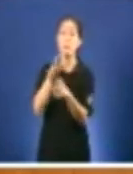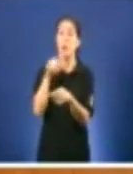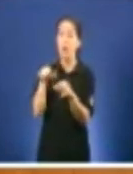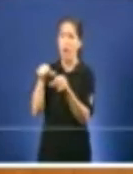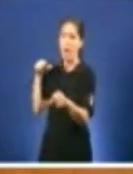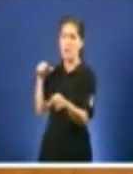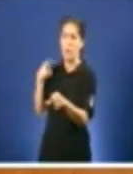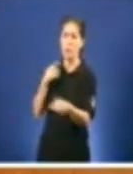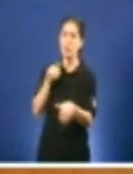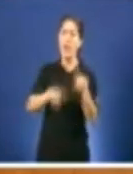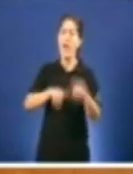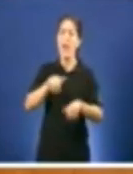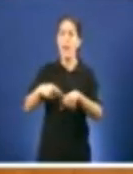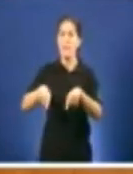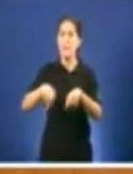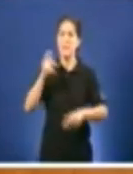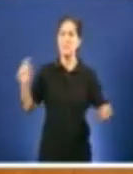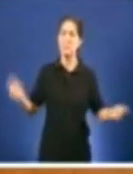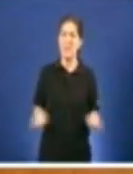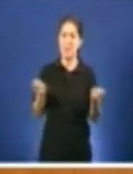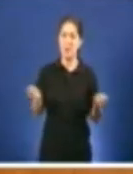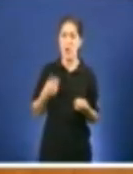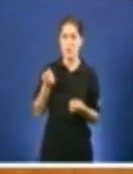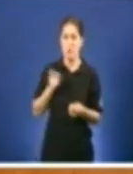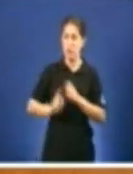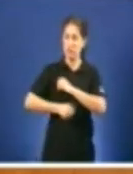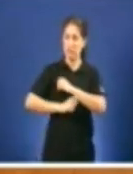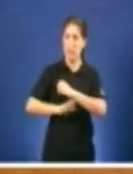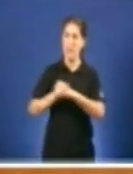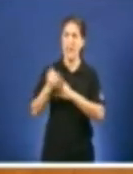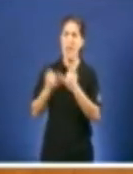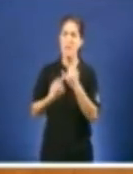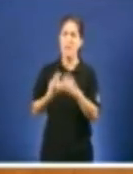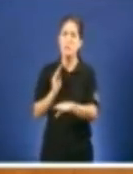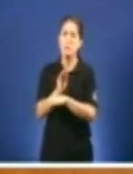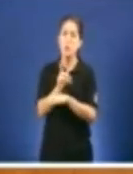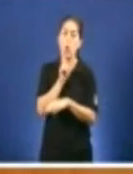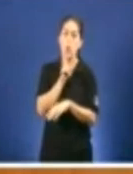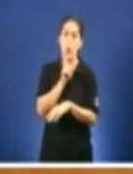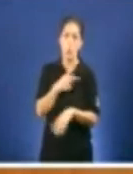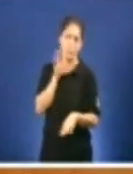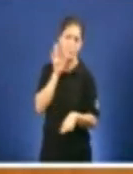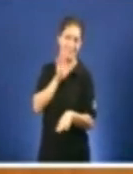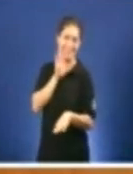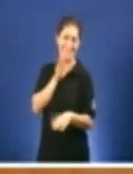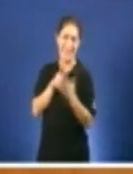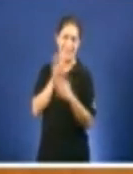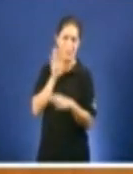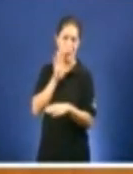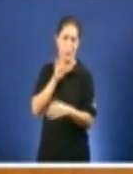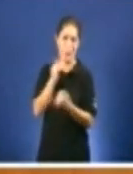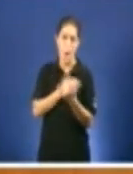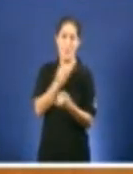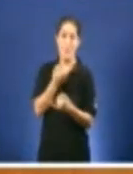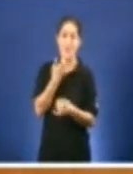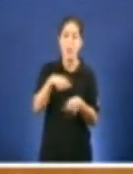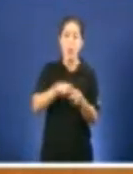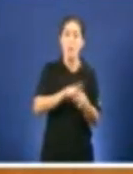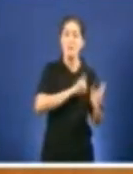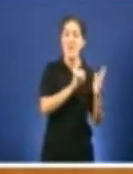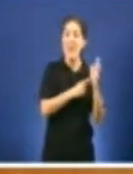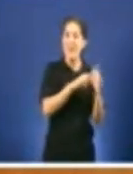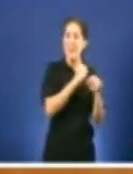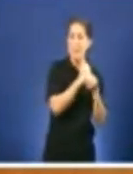tramposas que financiaron coa corrupción e un vergoñento a carexio de votos roubado a dependencia. E non dimiten nin se